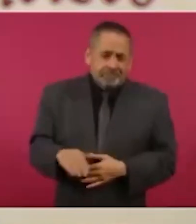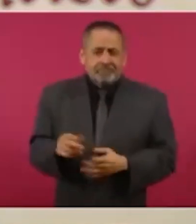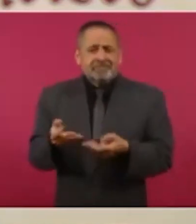2017.